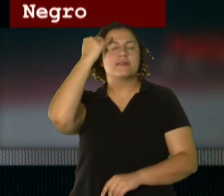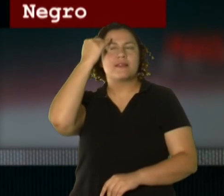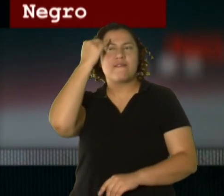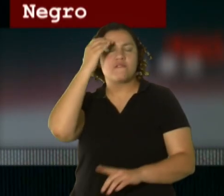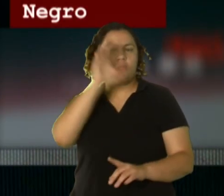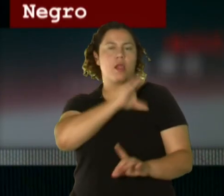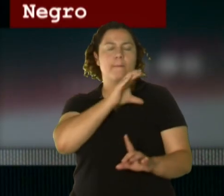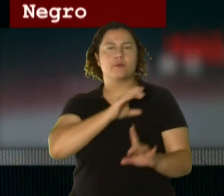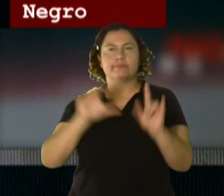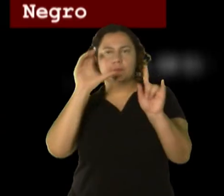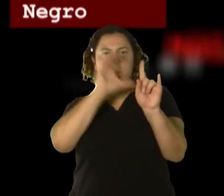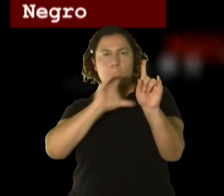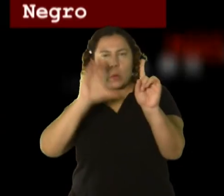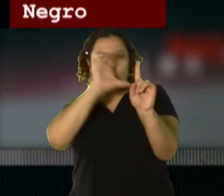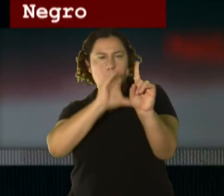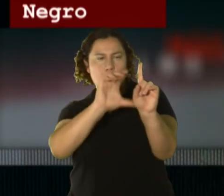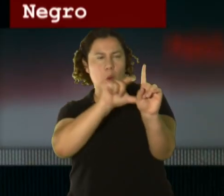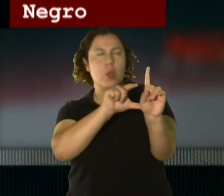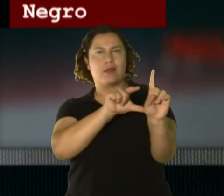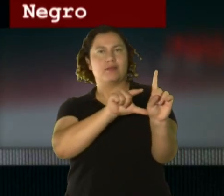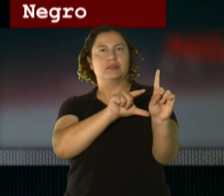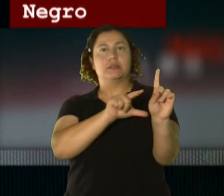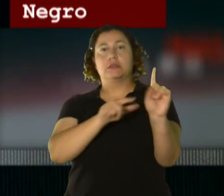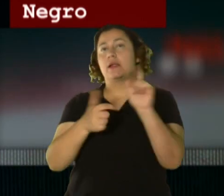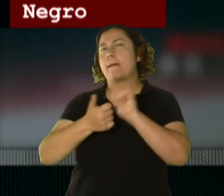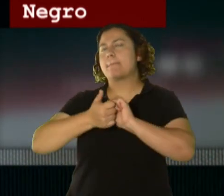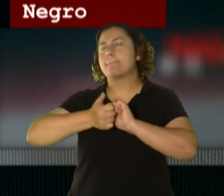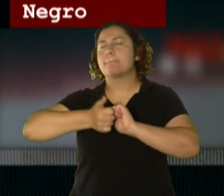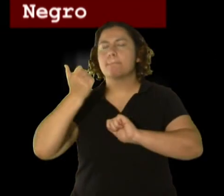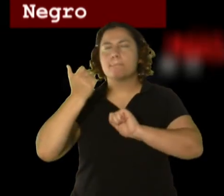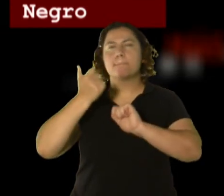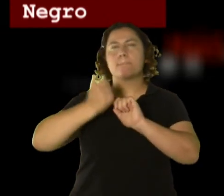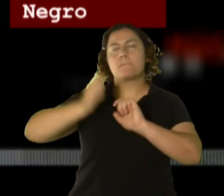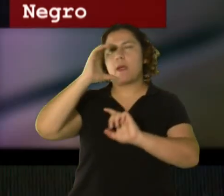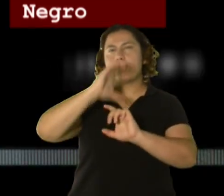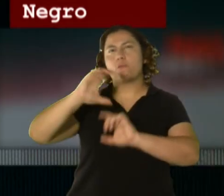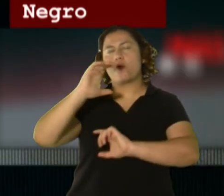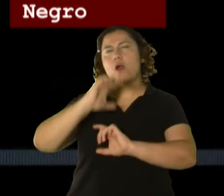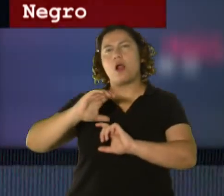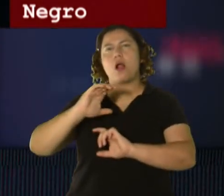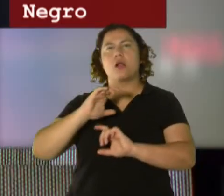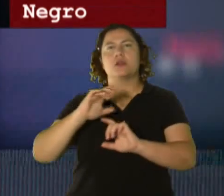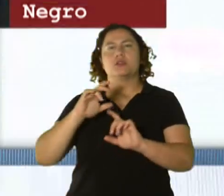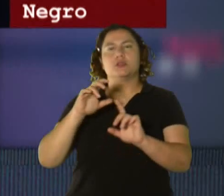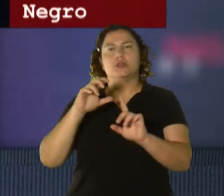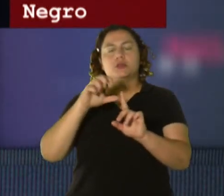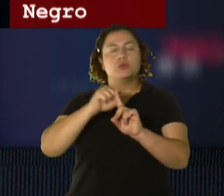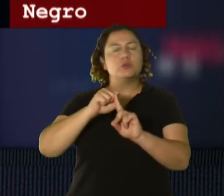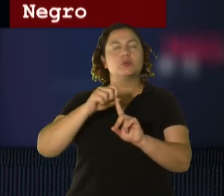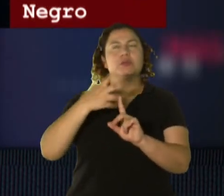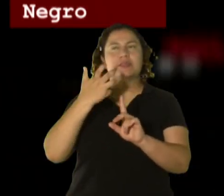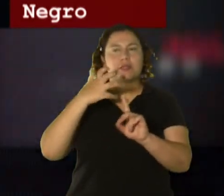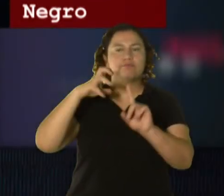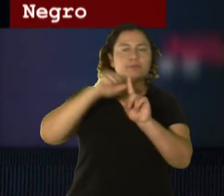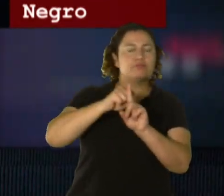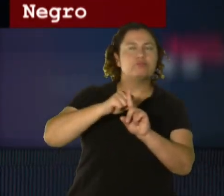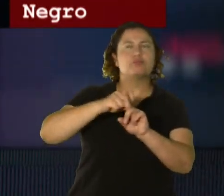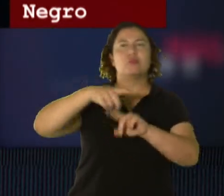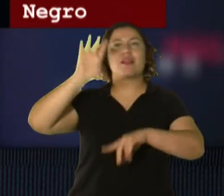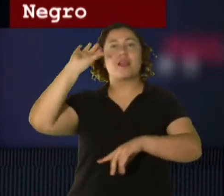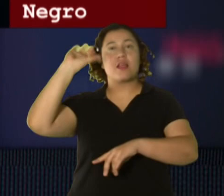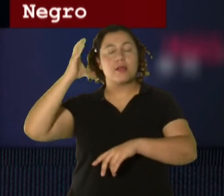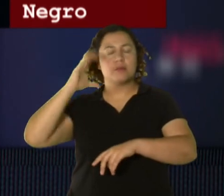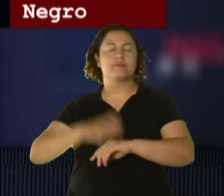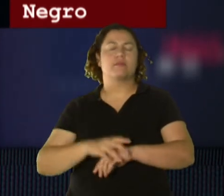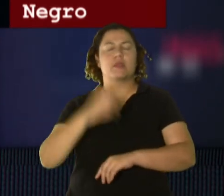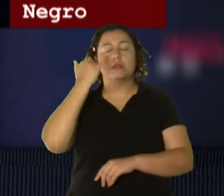policía. De hecho, este individuo está entre los más buscados del área de Carolina. Si usted visita algún cuartel de la policía de Puerto Rico